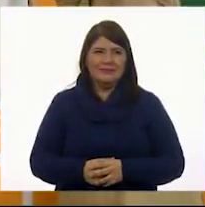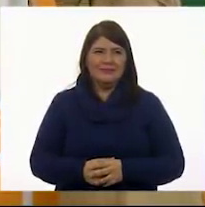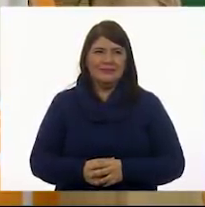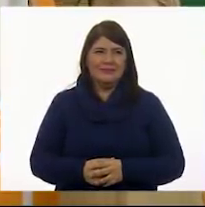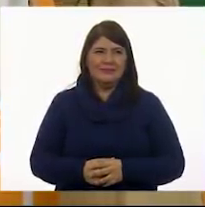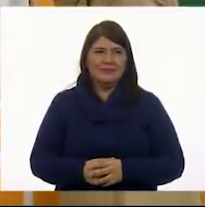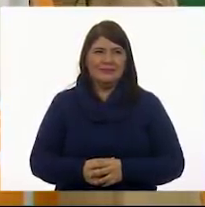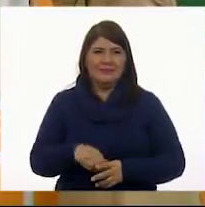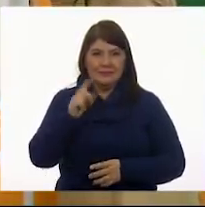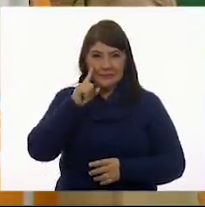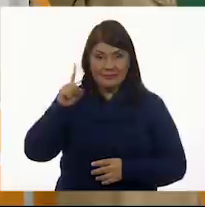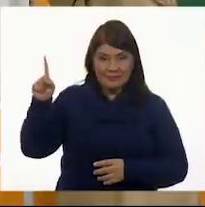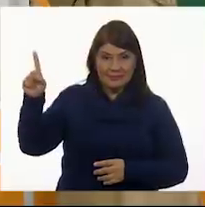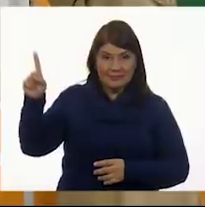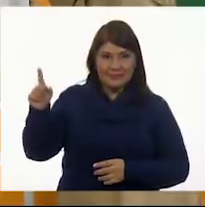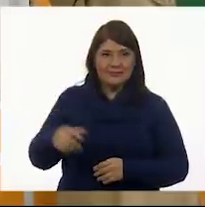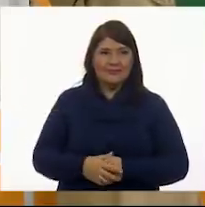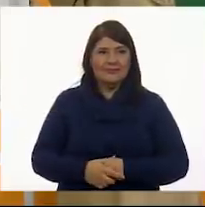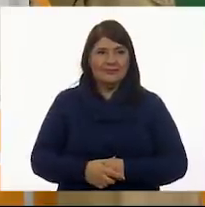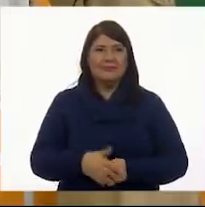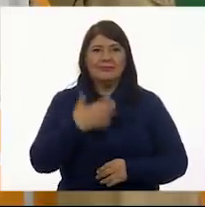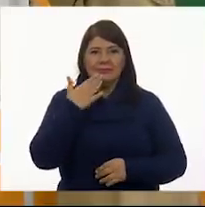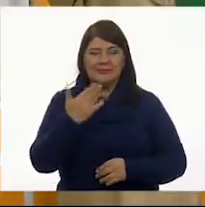¿Ya vieron? Bien.